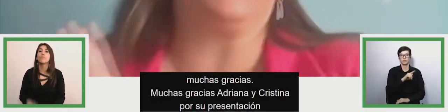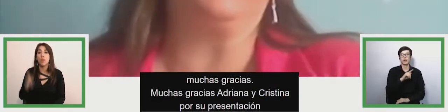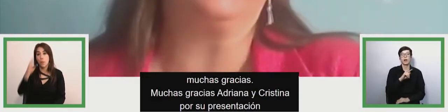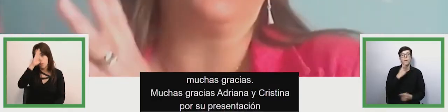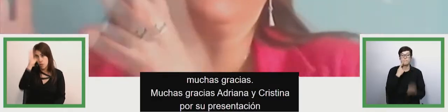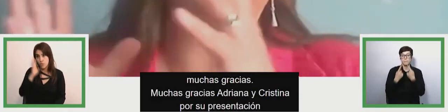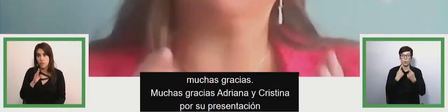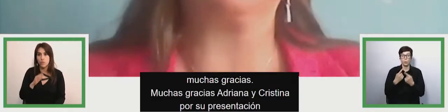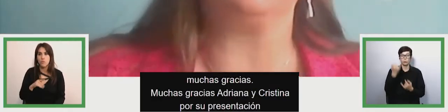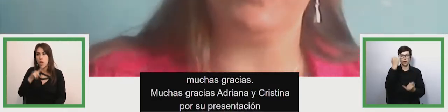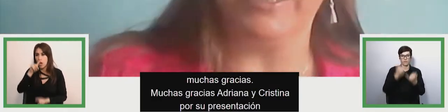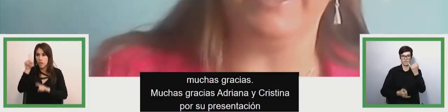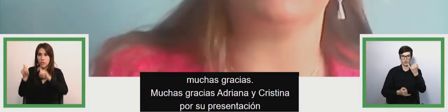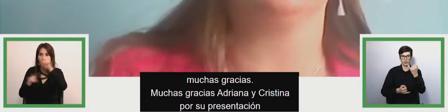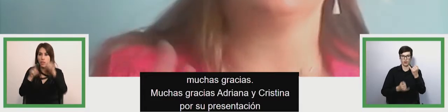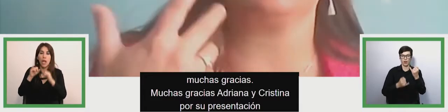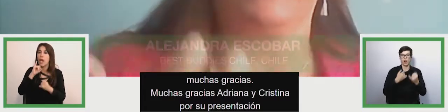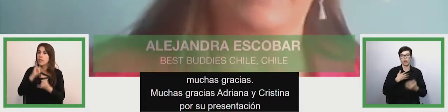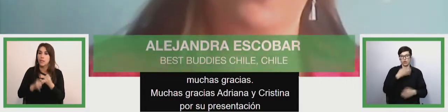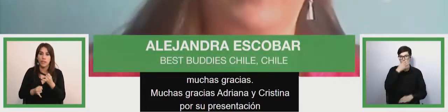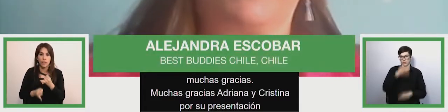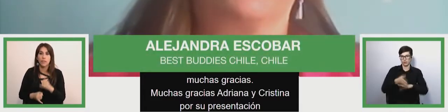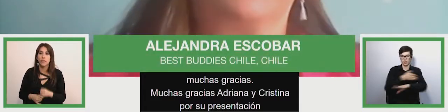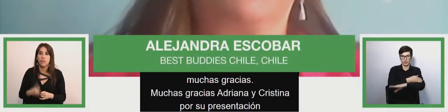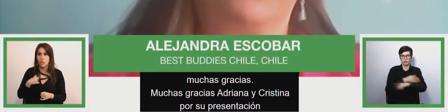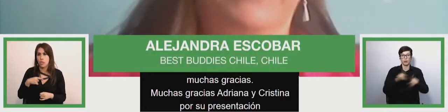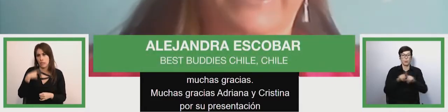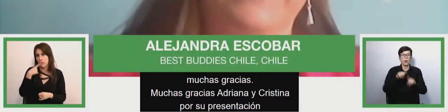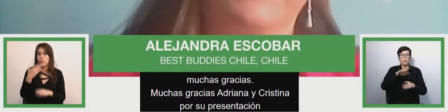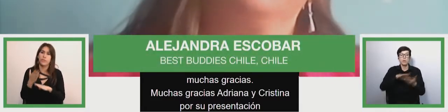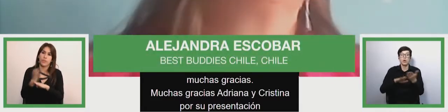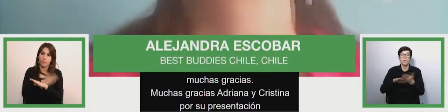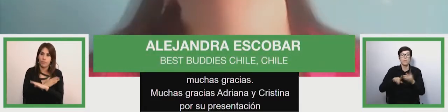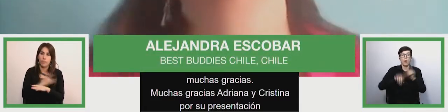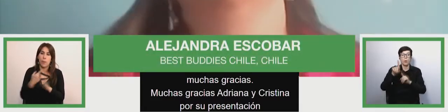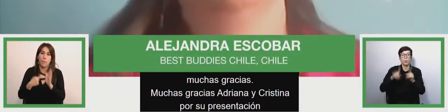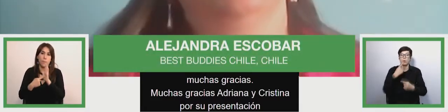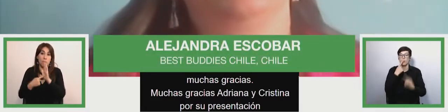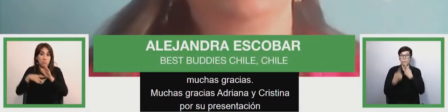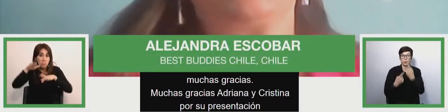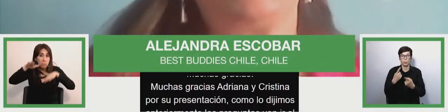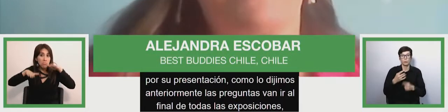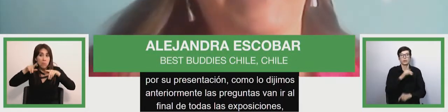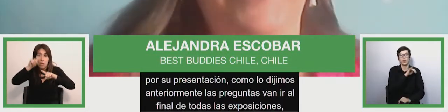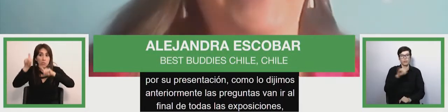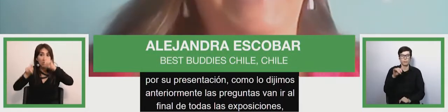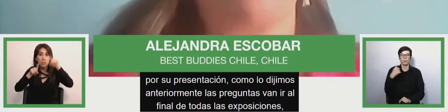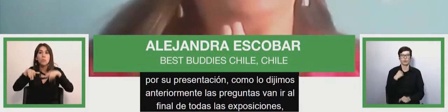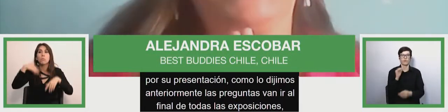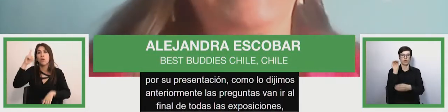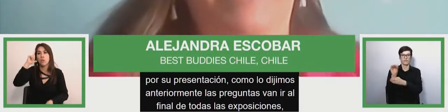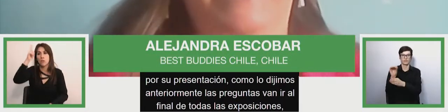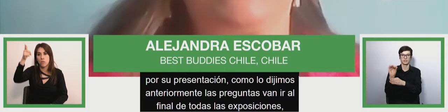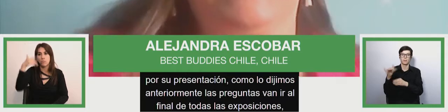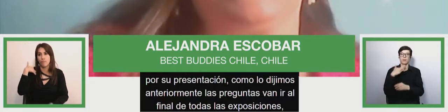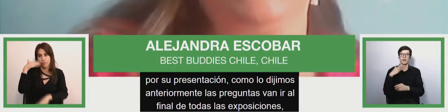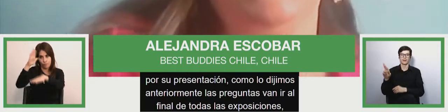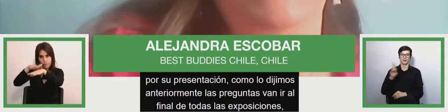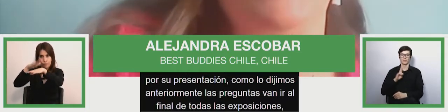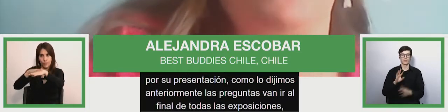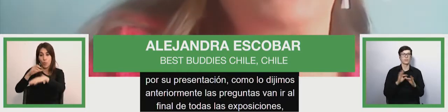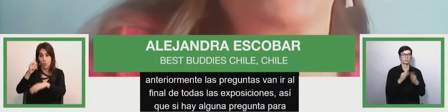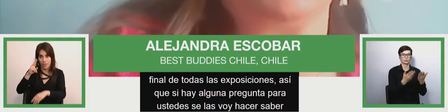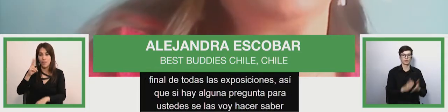ir al final de todas las exposiciones, así que si hay alguna pregunta para ustedes, se las voy a hacer saber. Ya, muchísimas gracias.